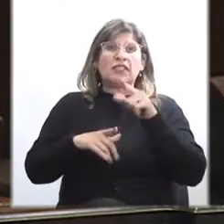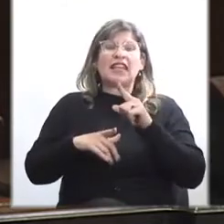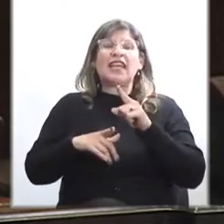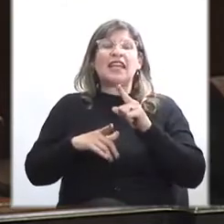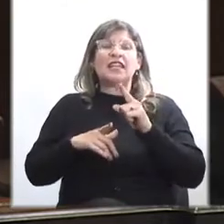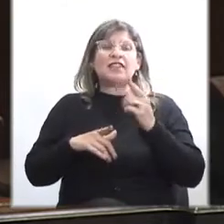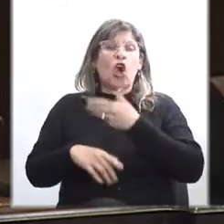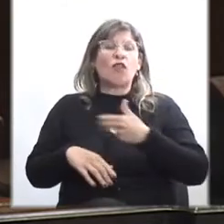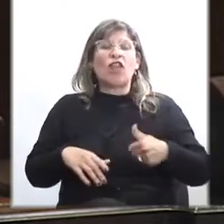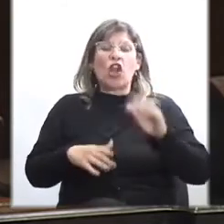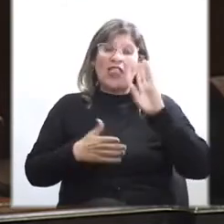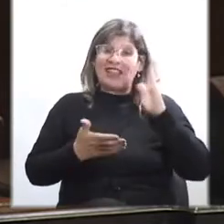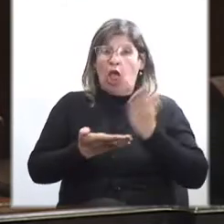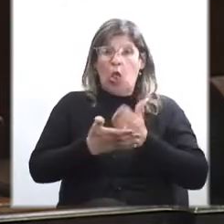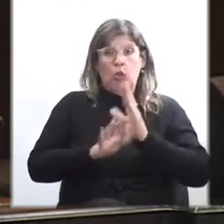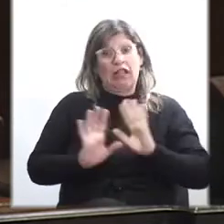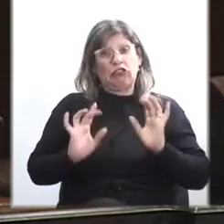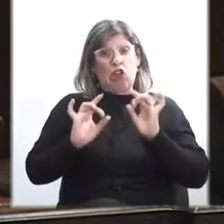de la dictadura.